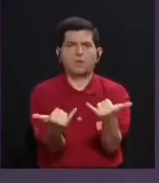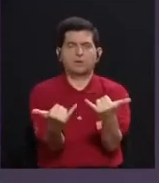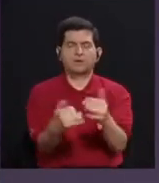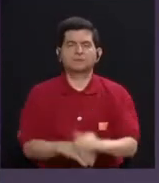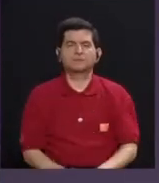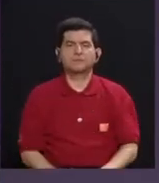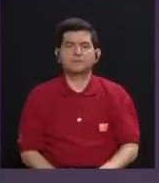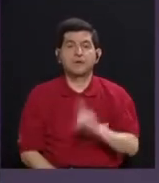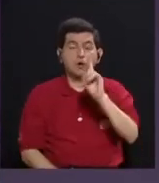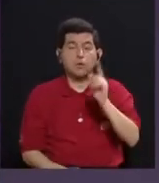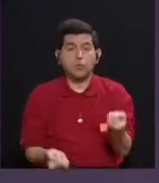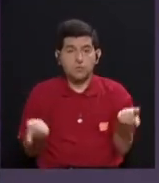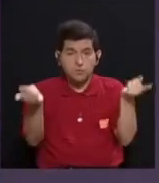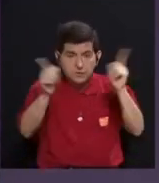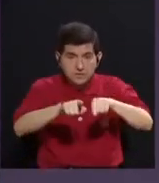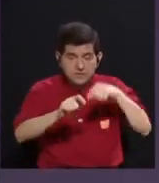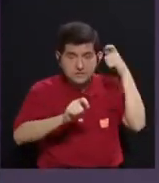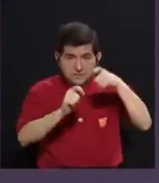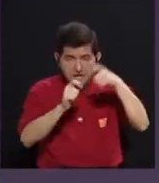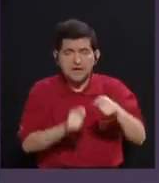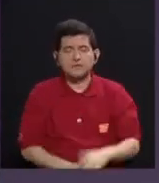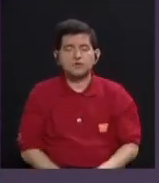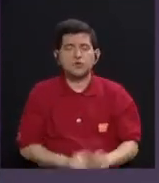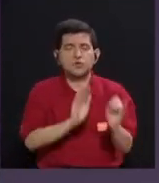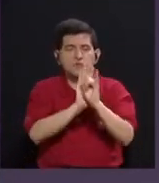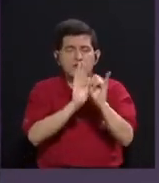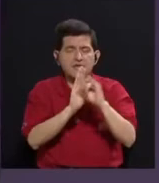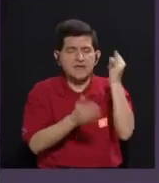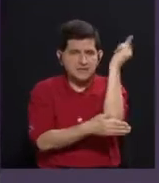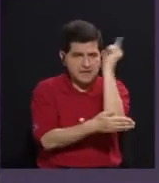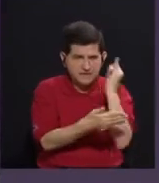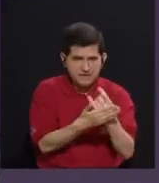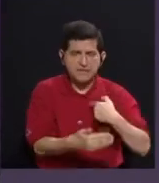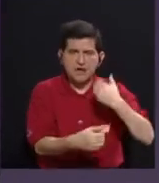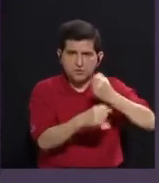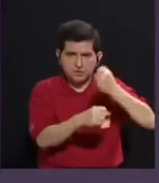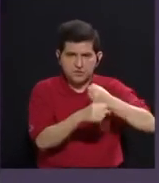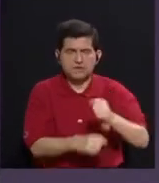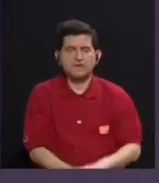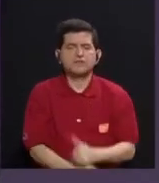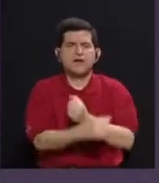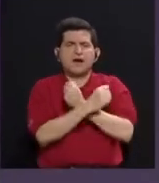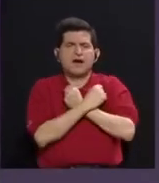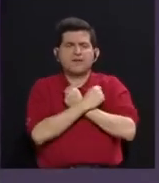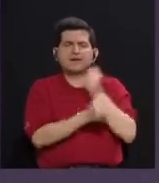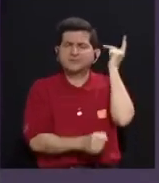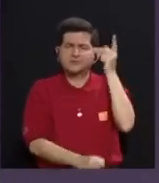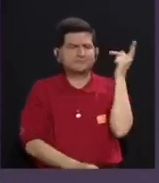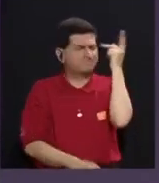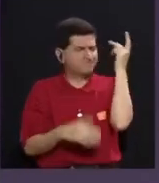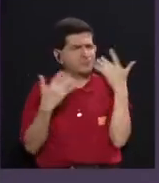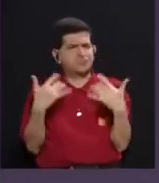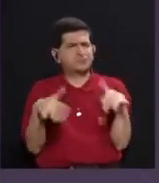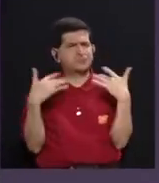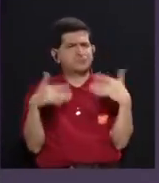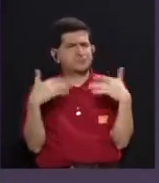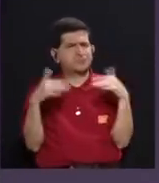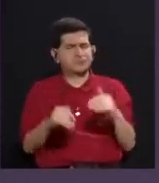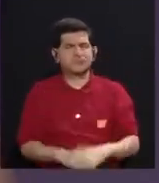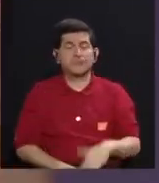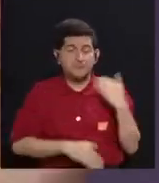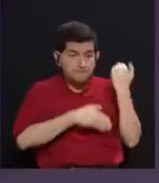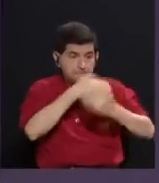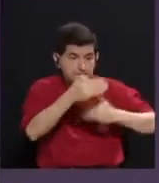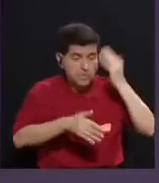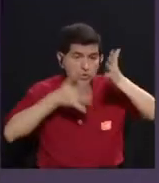En un caso específico de identidades artísticas, las casas desde donde yo las trabajo, los afectos se vuelven muy políticos. En el